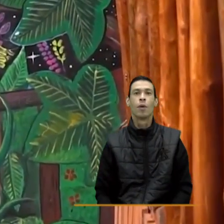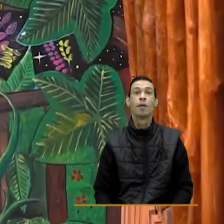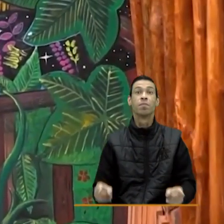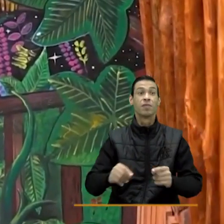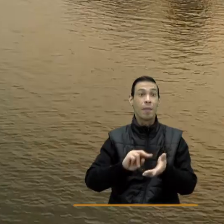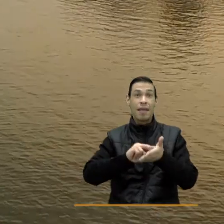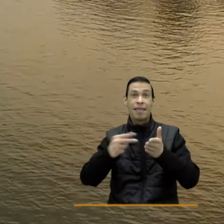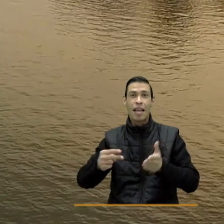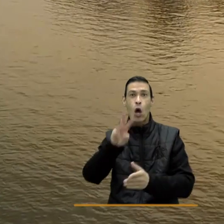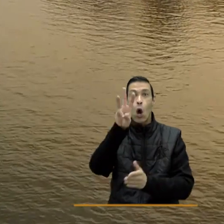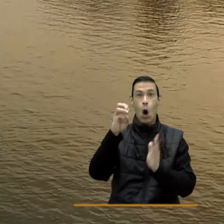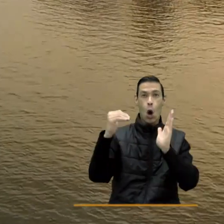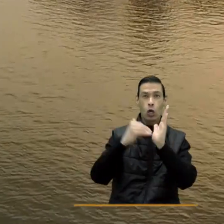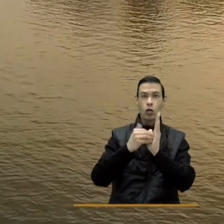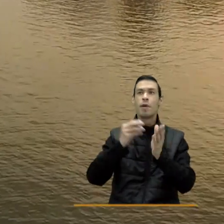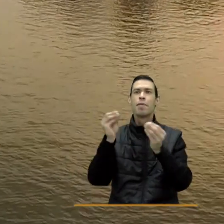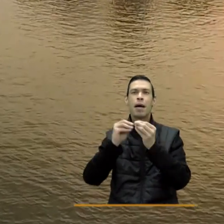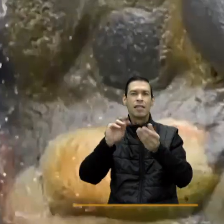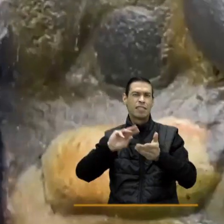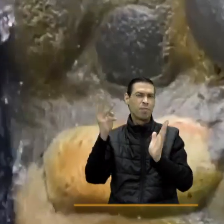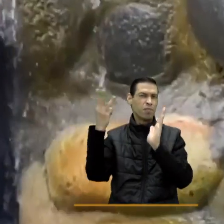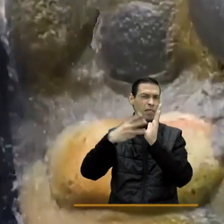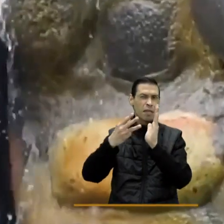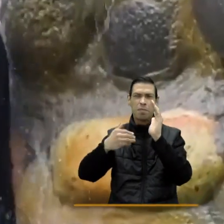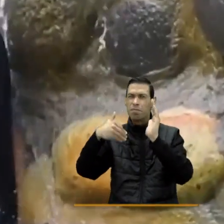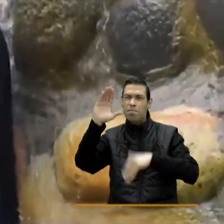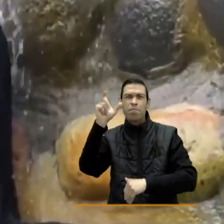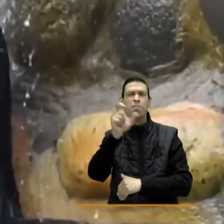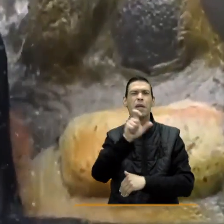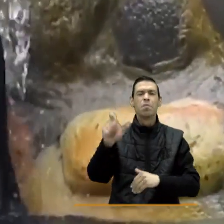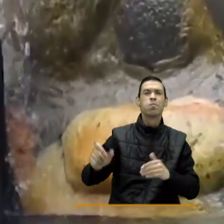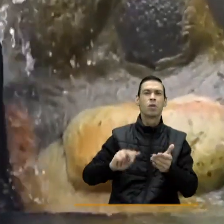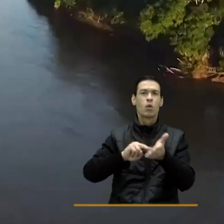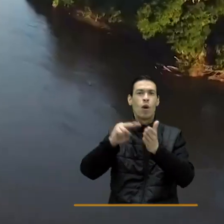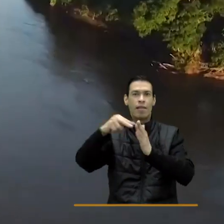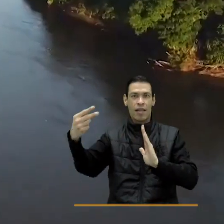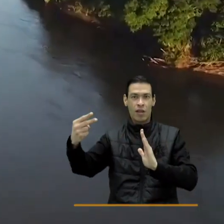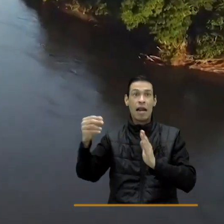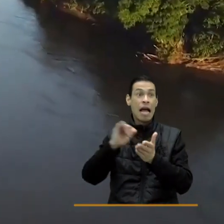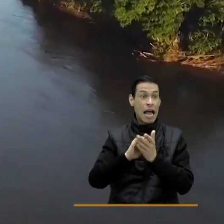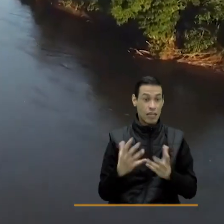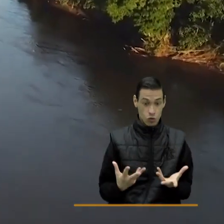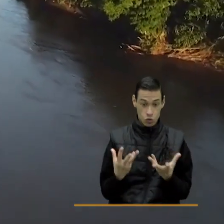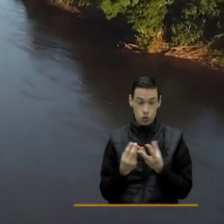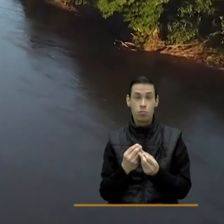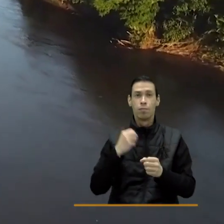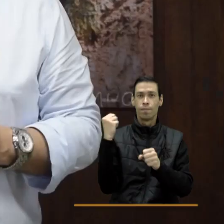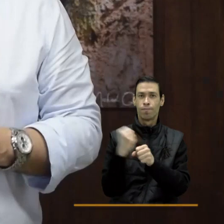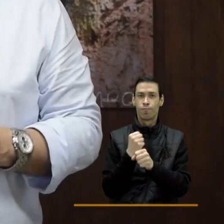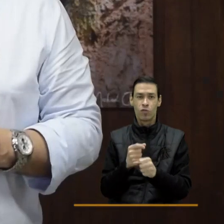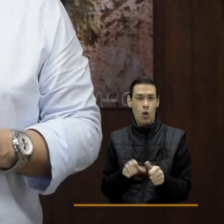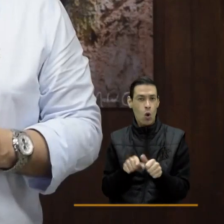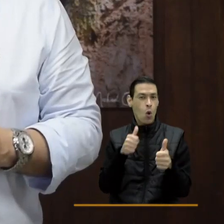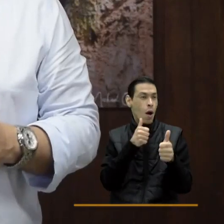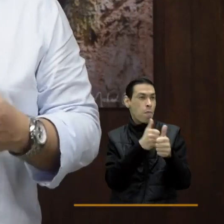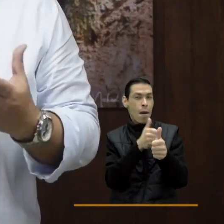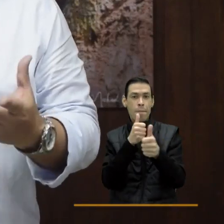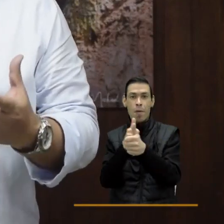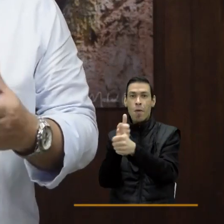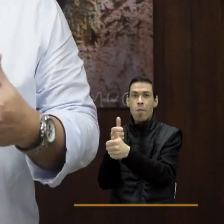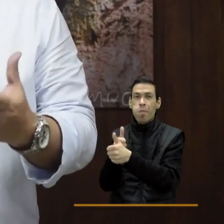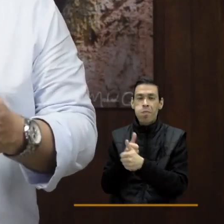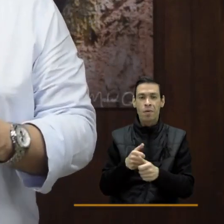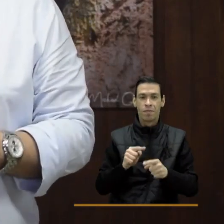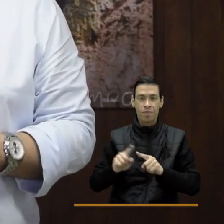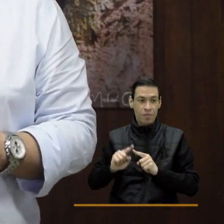y más de 1.300 personas como tecnólogos. Todo esto logrado con un gran equipo de trabajo que acompañamos permanentemente en los